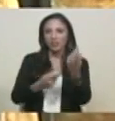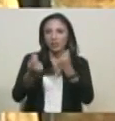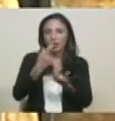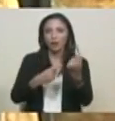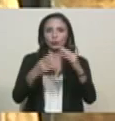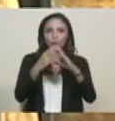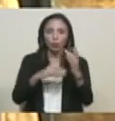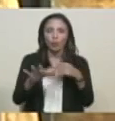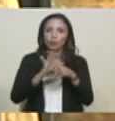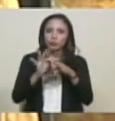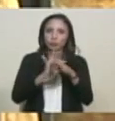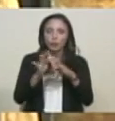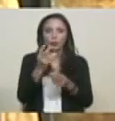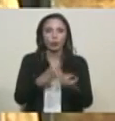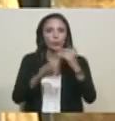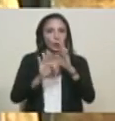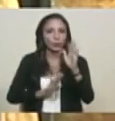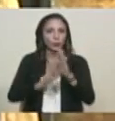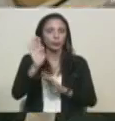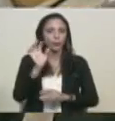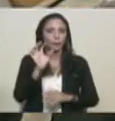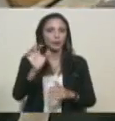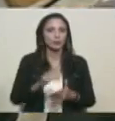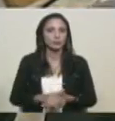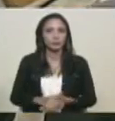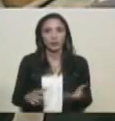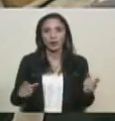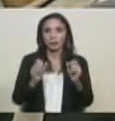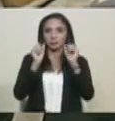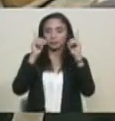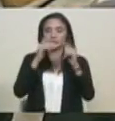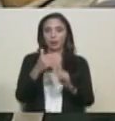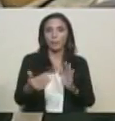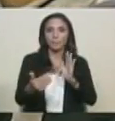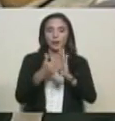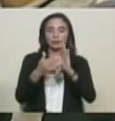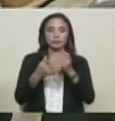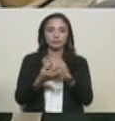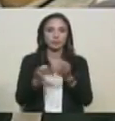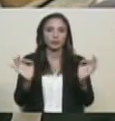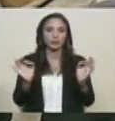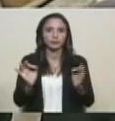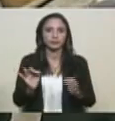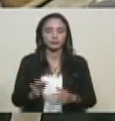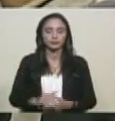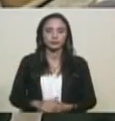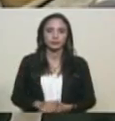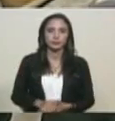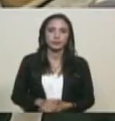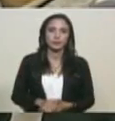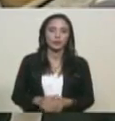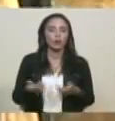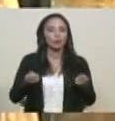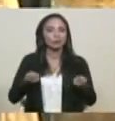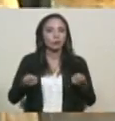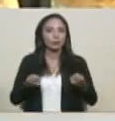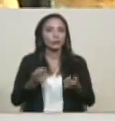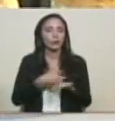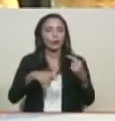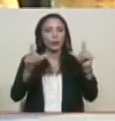país y del funcionamiento de la economía. Y va a tener un impacto tremendo en el proceso de control,